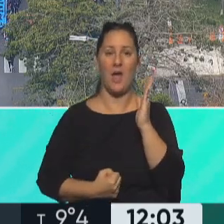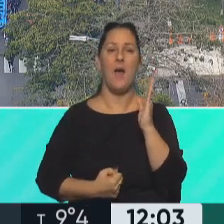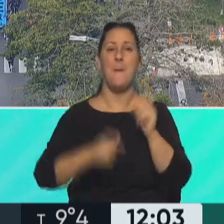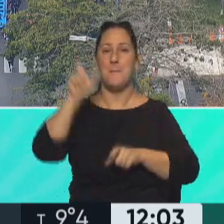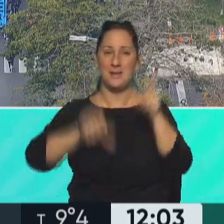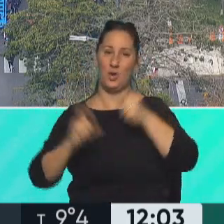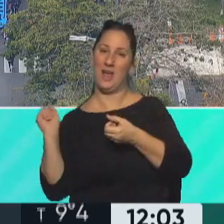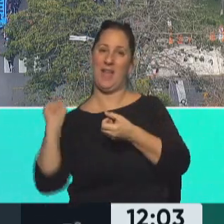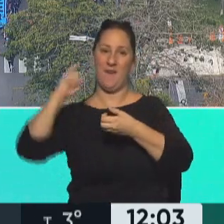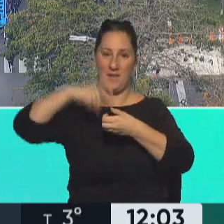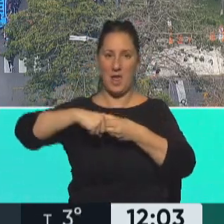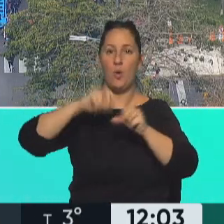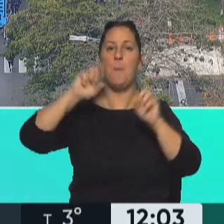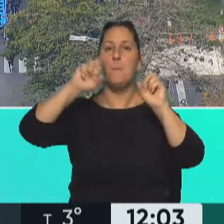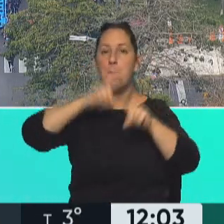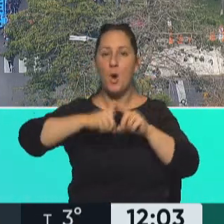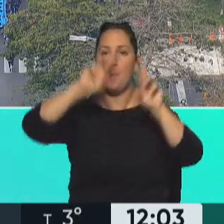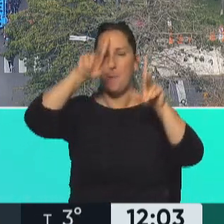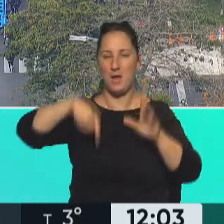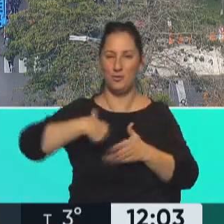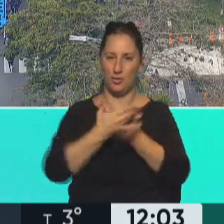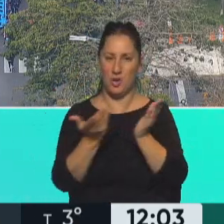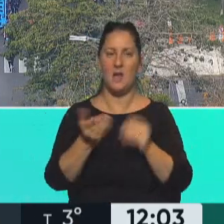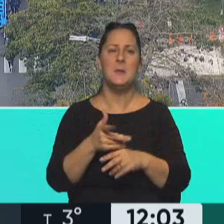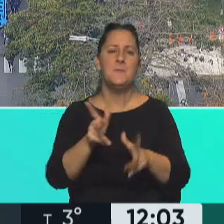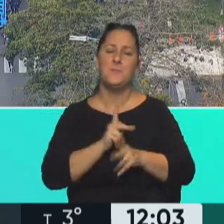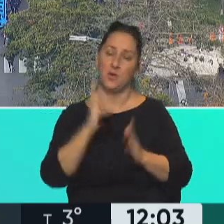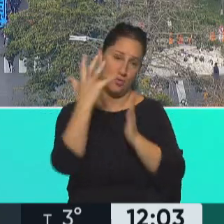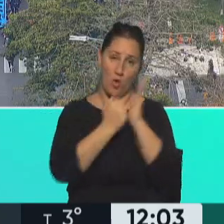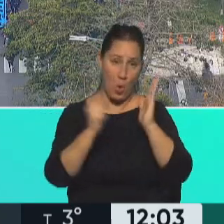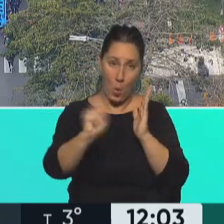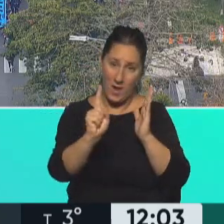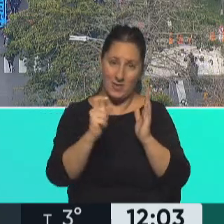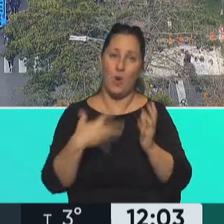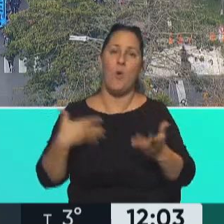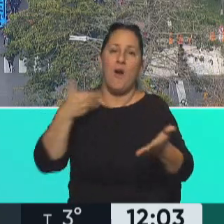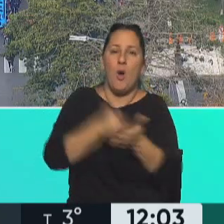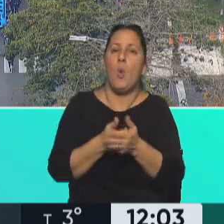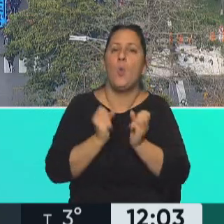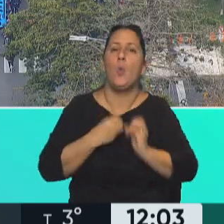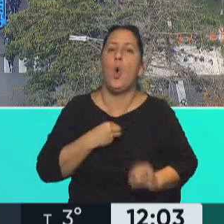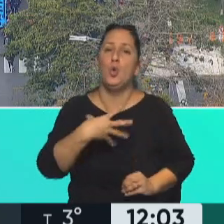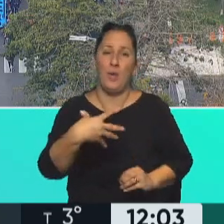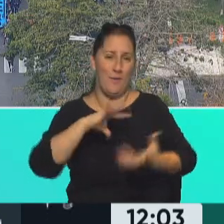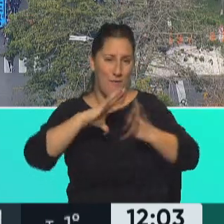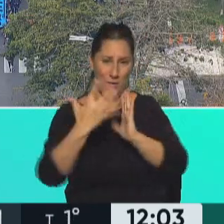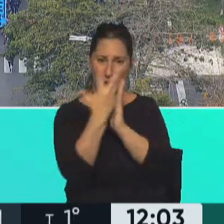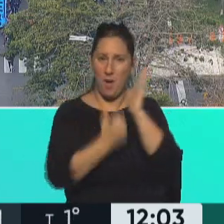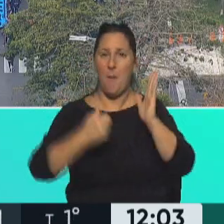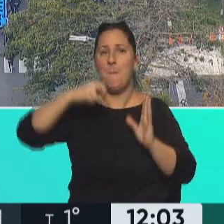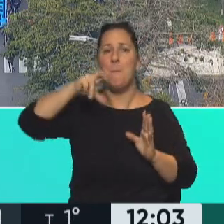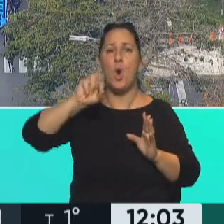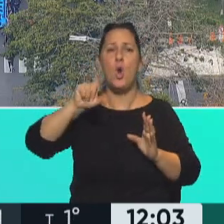afiliados, digamos, por los planes sociales. ¿Qué tenés para decirnos? Sí, que no se descuenta, que es un aporte voluntario, porque no hay forma de que lo descuente el pueblo obrero.